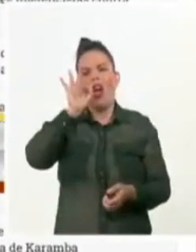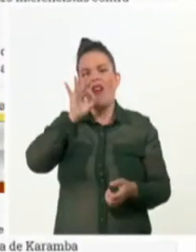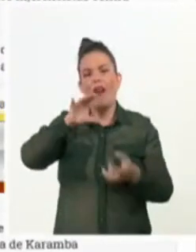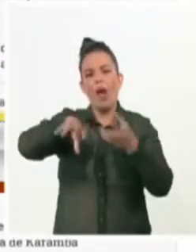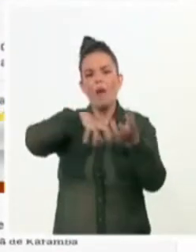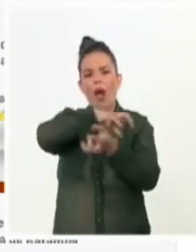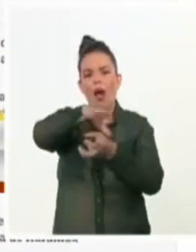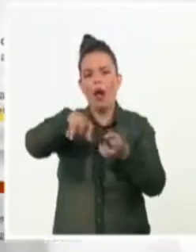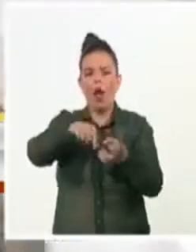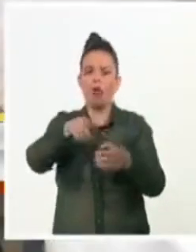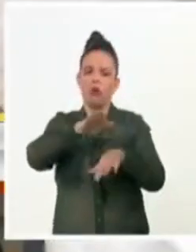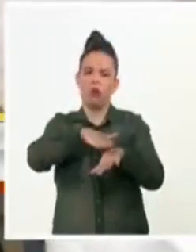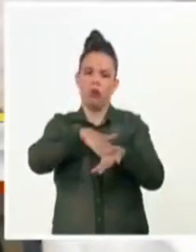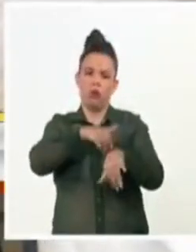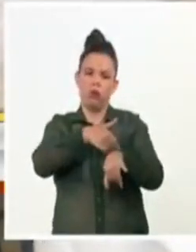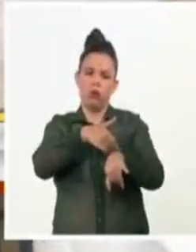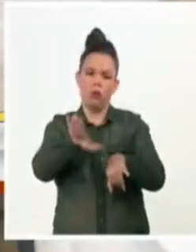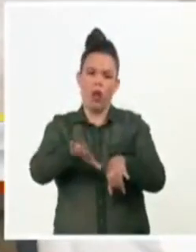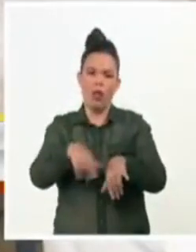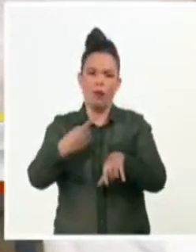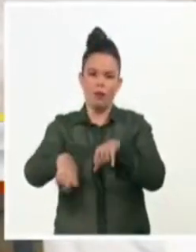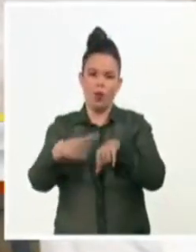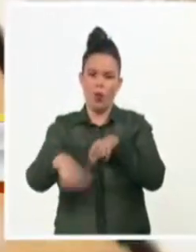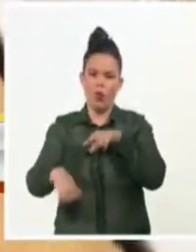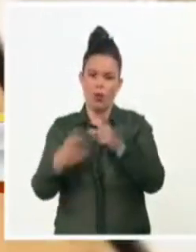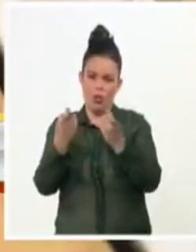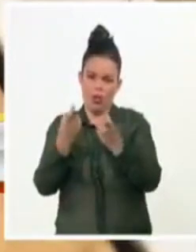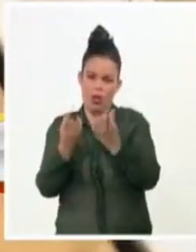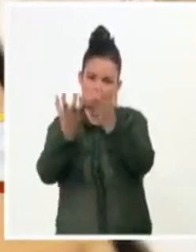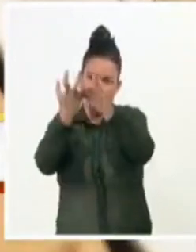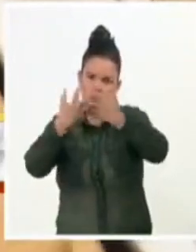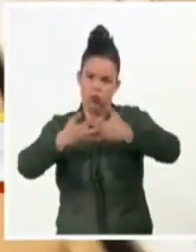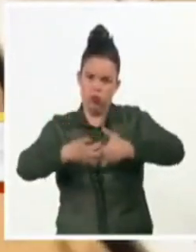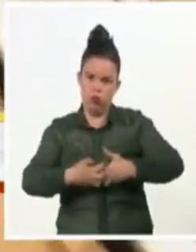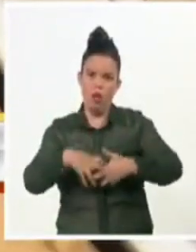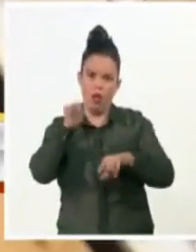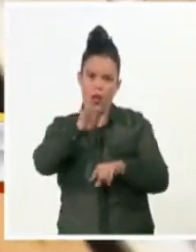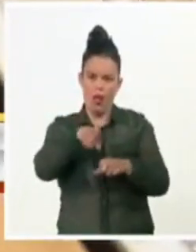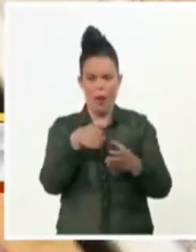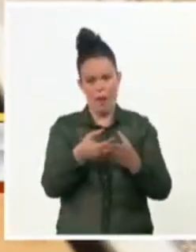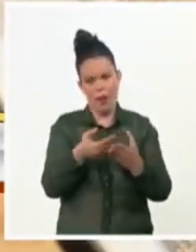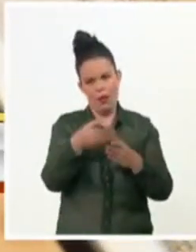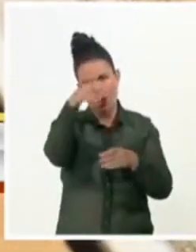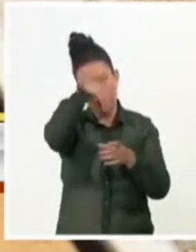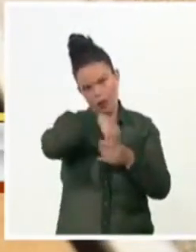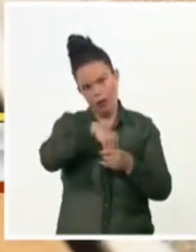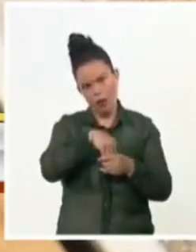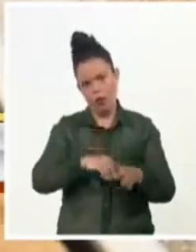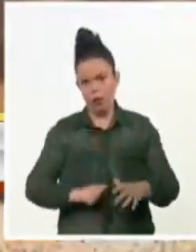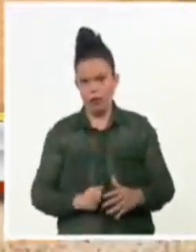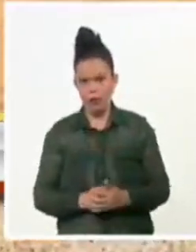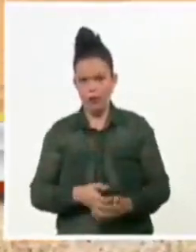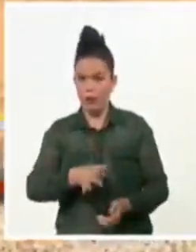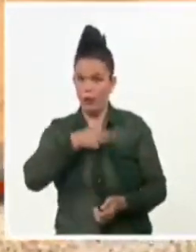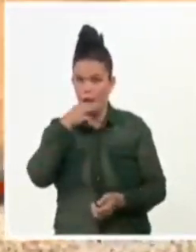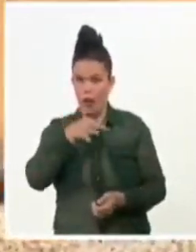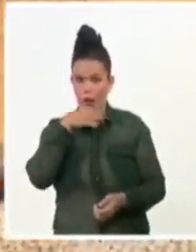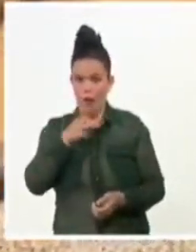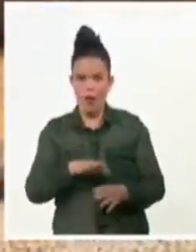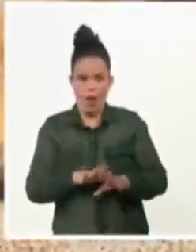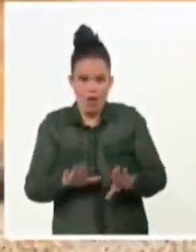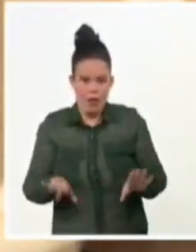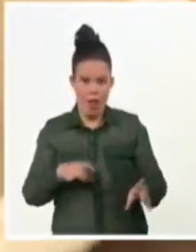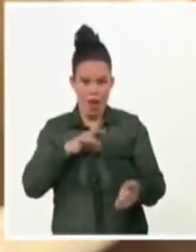los arribos de las importaciones y en las entregas de las empresas procesadoras del grano. La información agrega que ya se aprecia buen